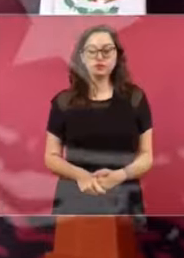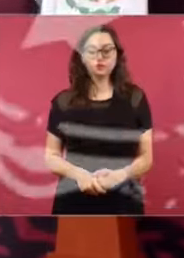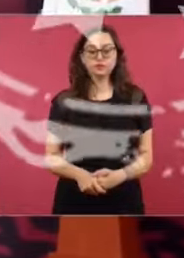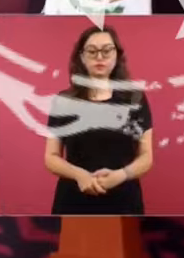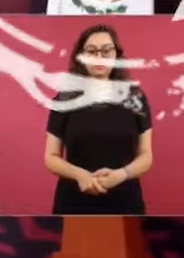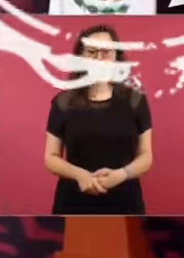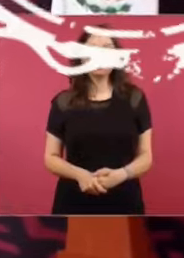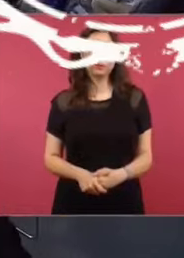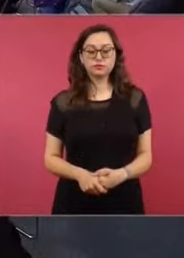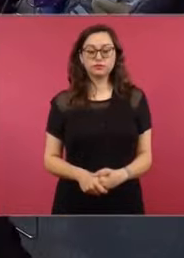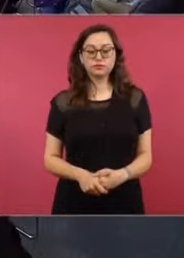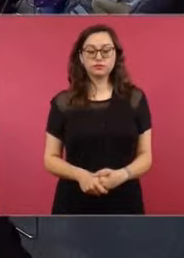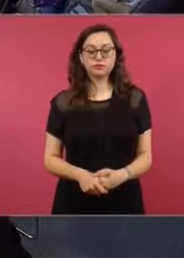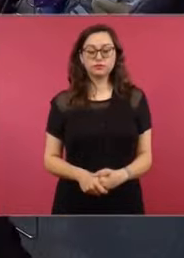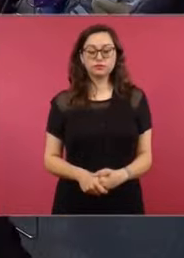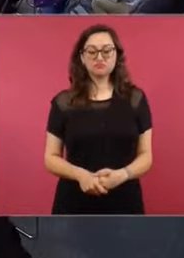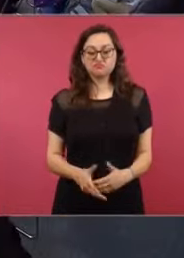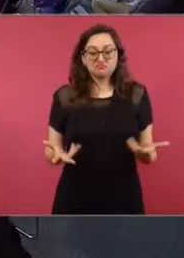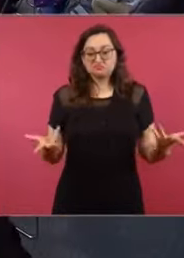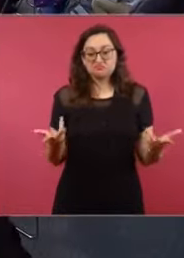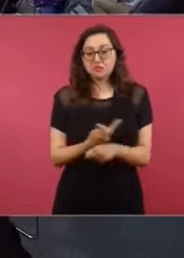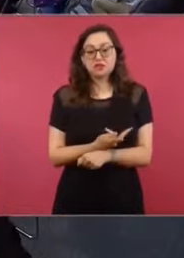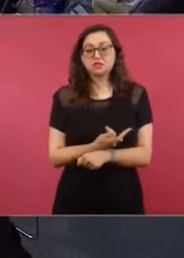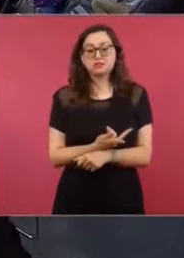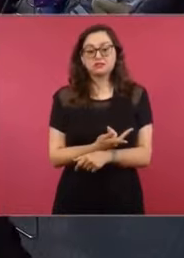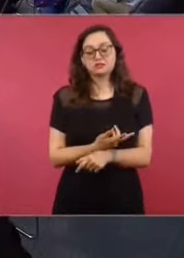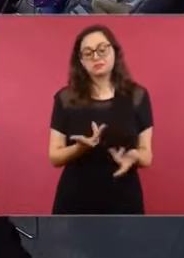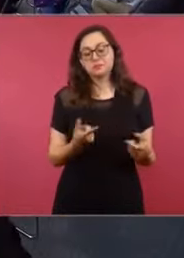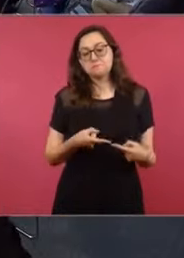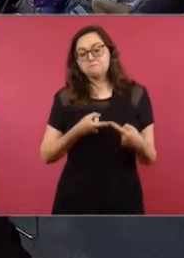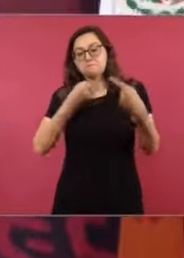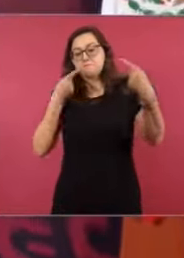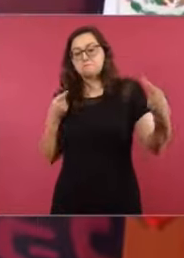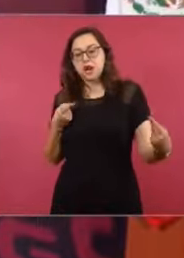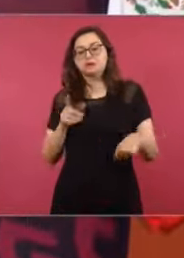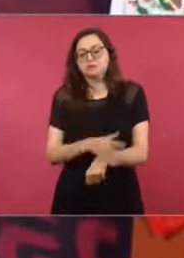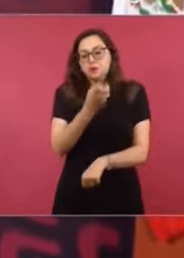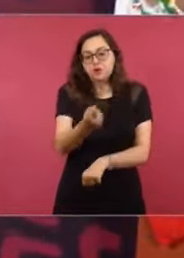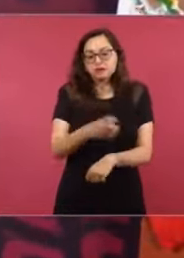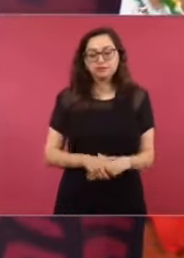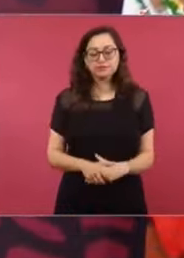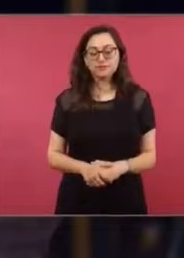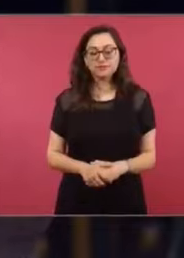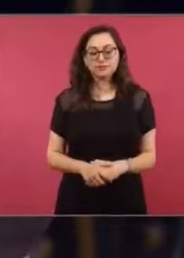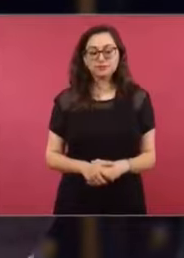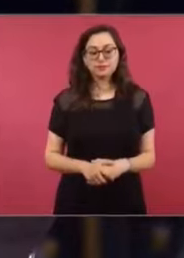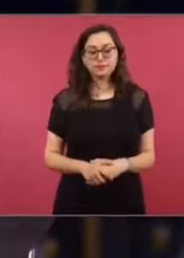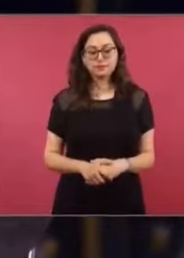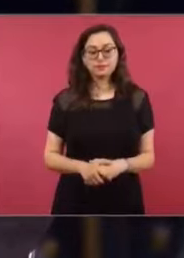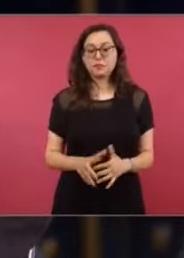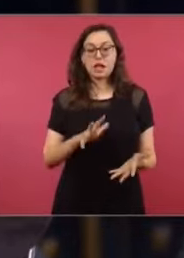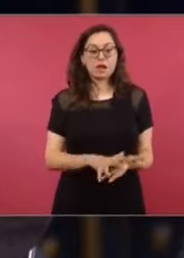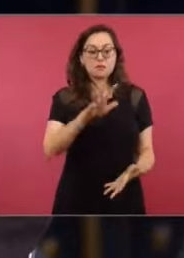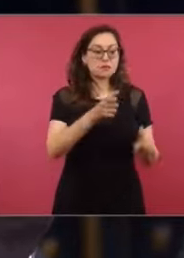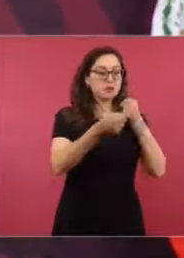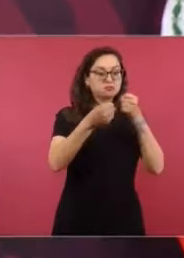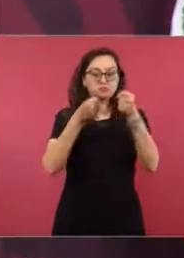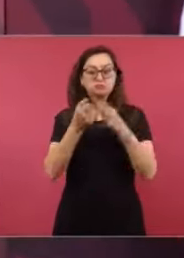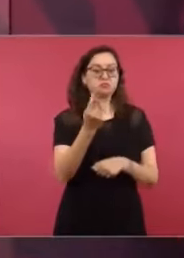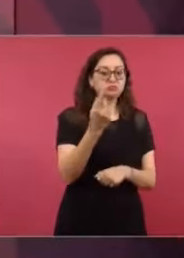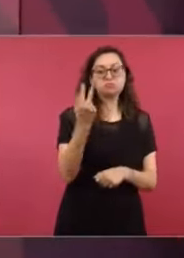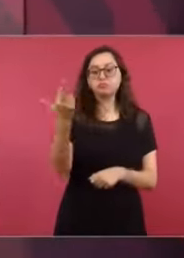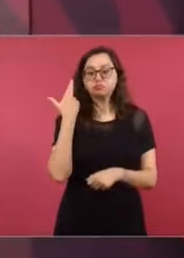No hay buenas relaciones con nosotros, la mayoría de los medios están enojados,